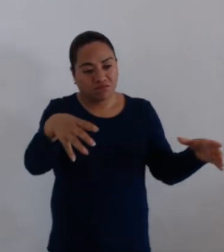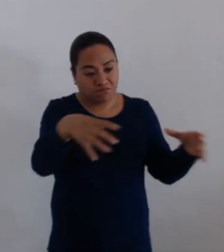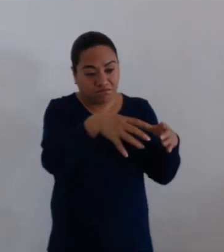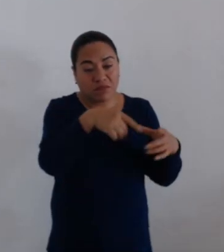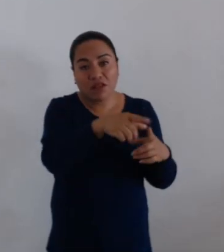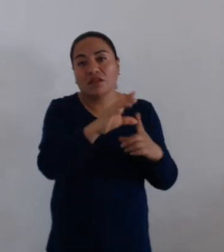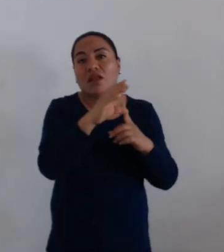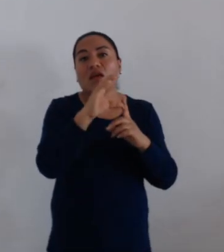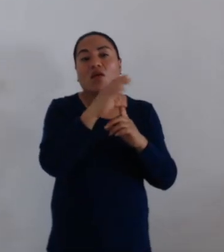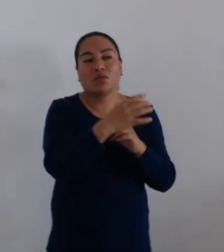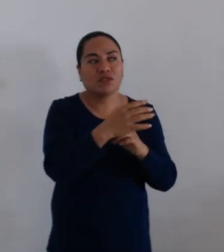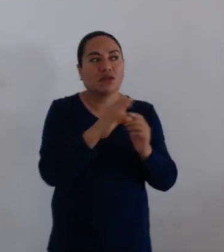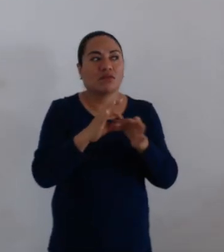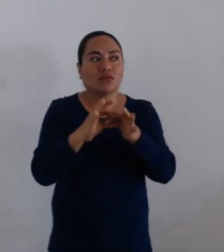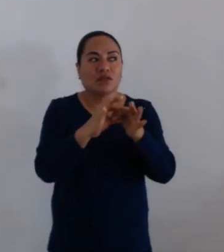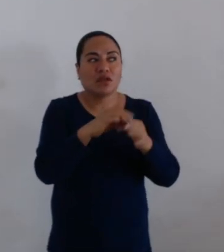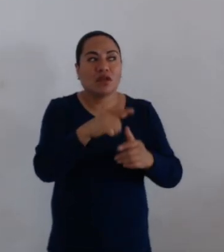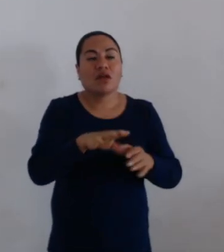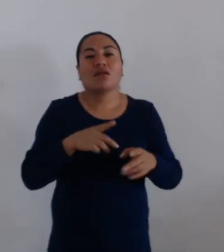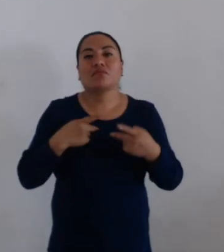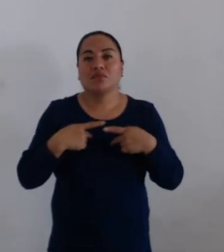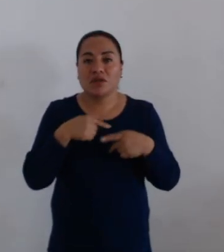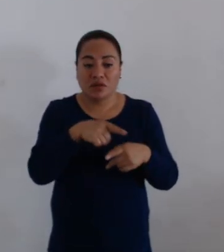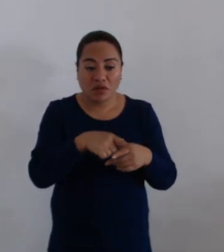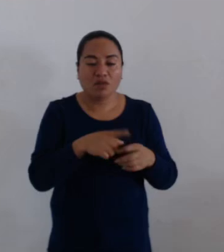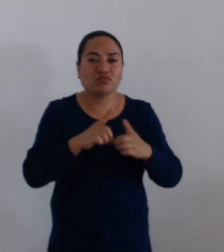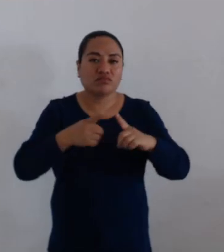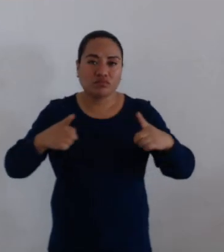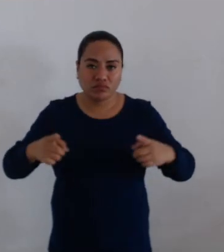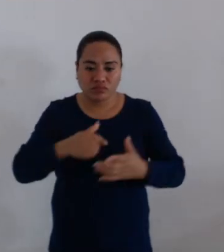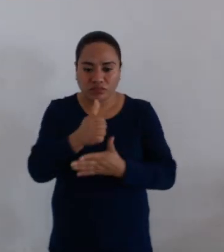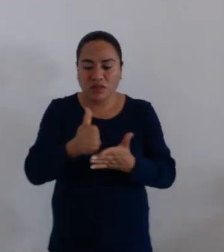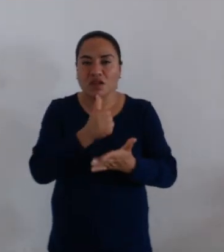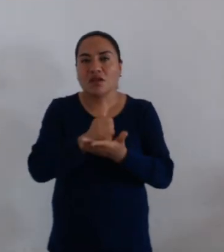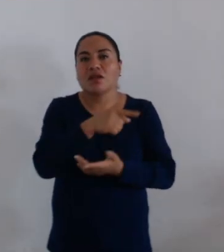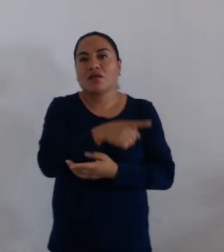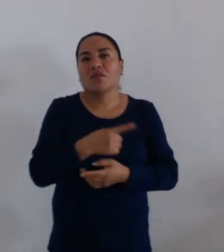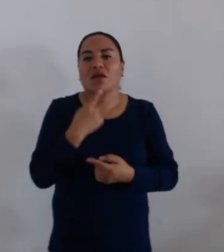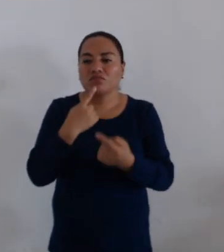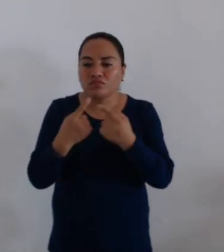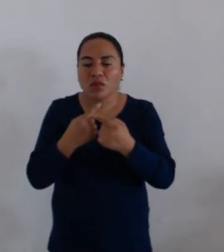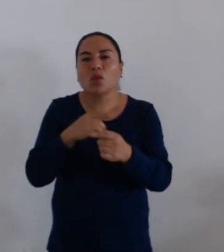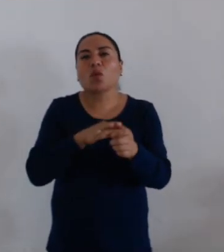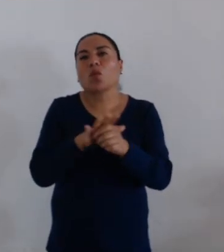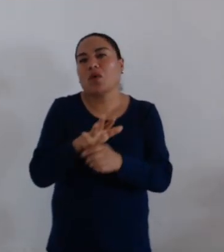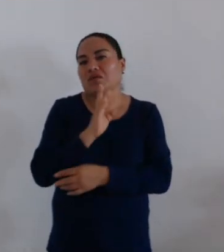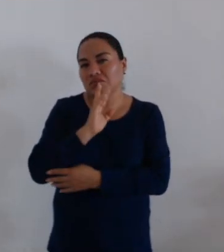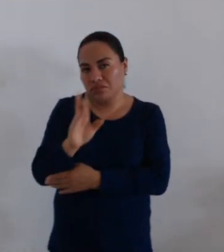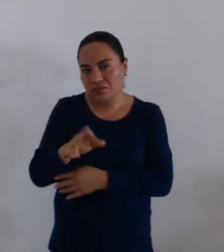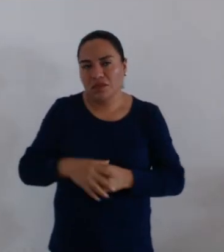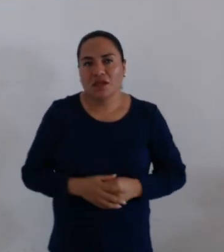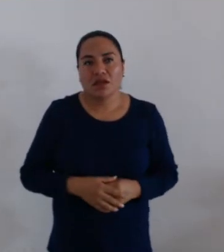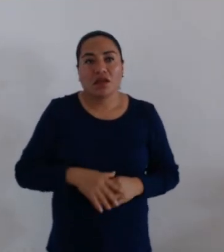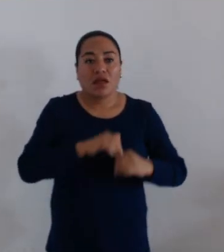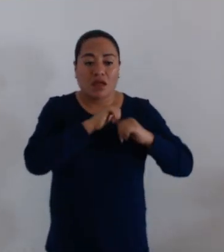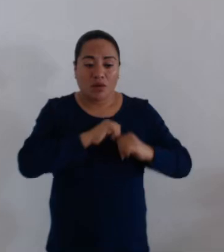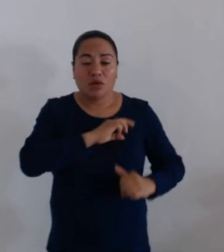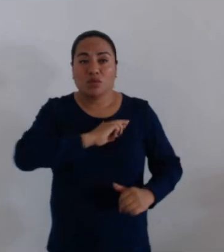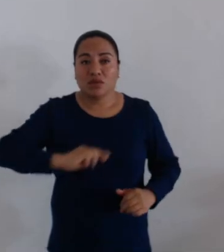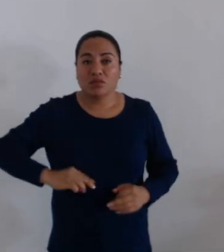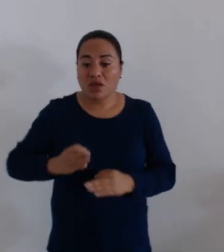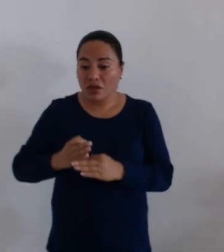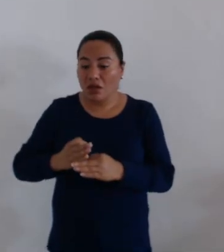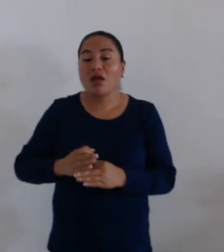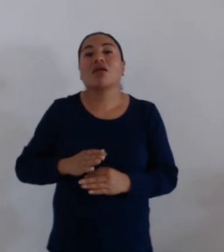será la Comisión de Obras Públicas y Desarrollo Urbano la que convoca y presida los trabajos respectivos. Quienes estén a favor de la aprobación,